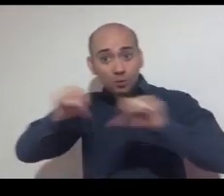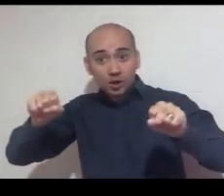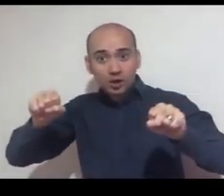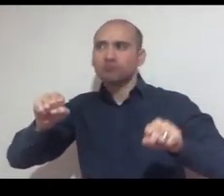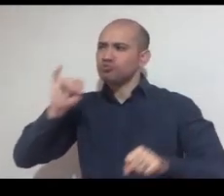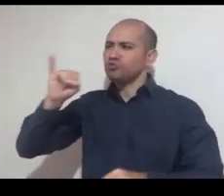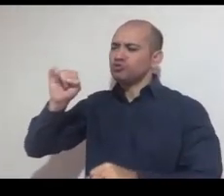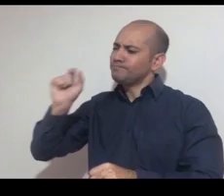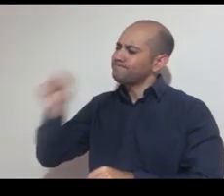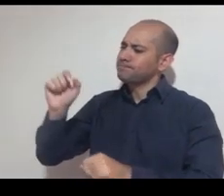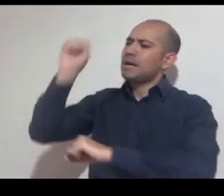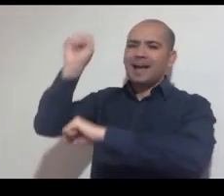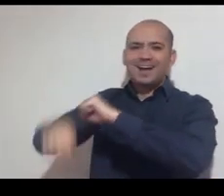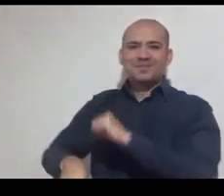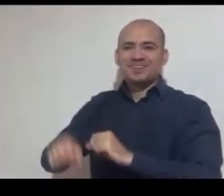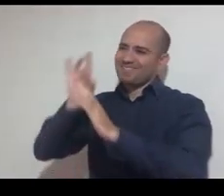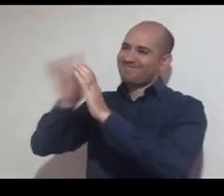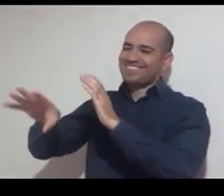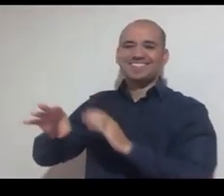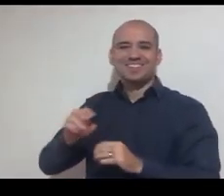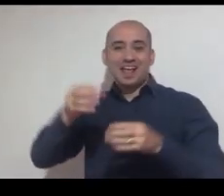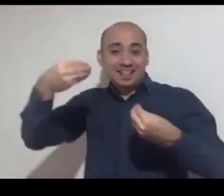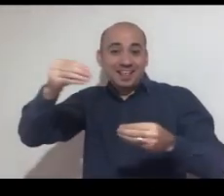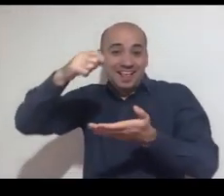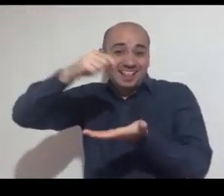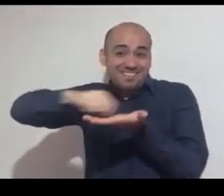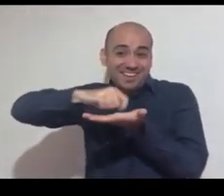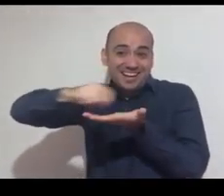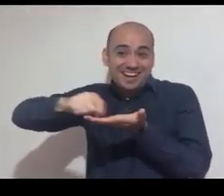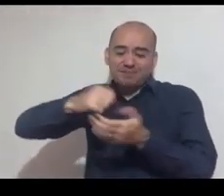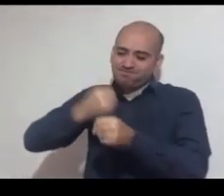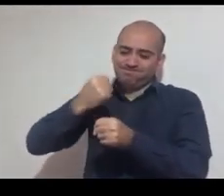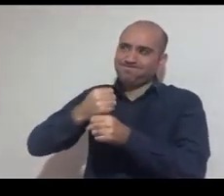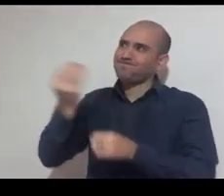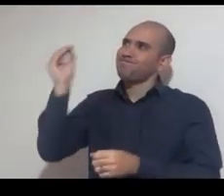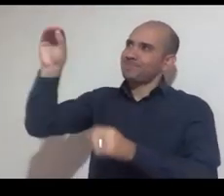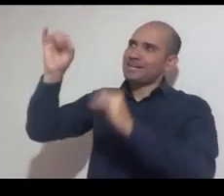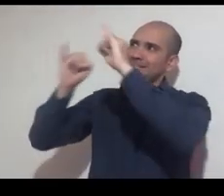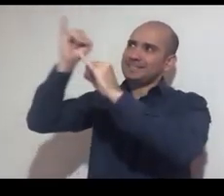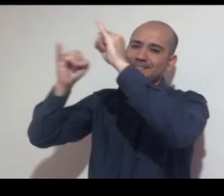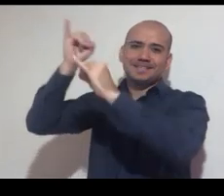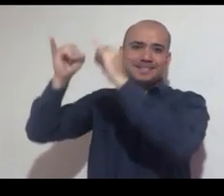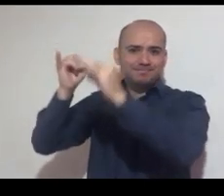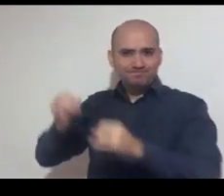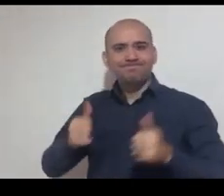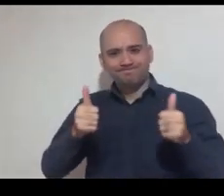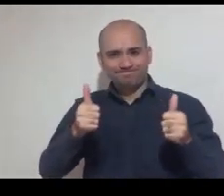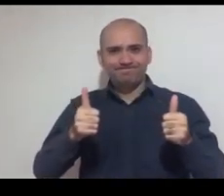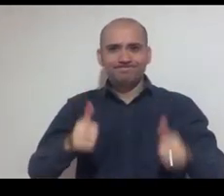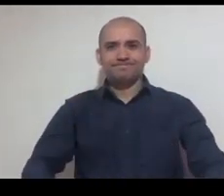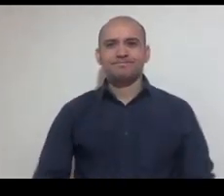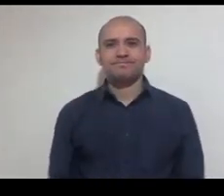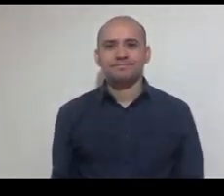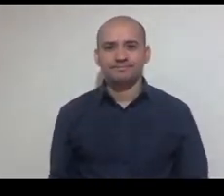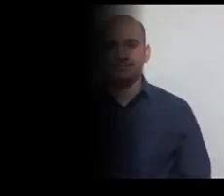entonces mi archivo y confirmo Entregar. Y esta es una forma de poder subir las guías o las diferentes actividades que los